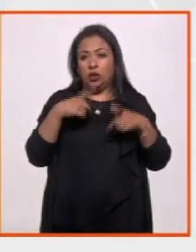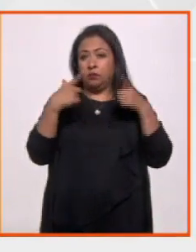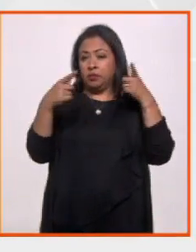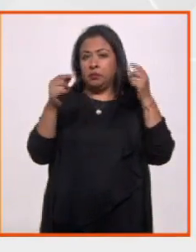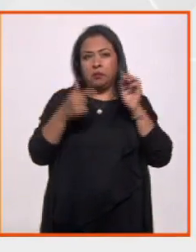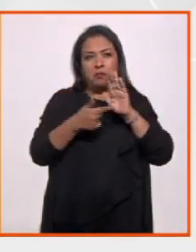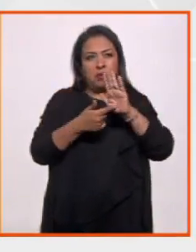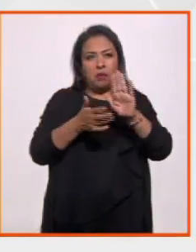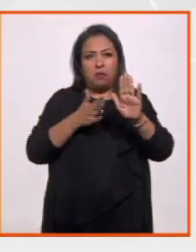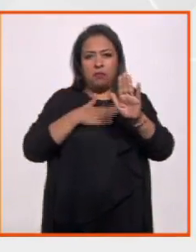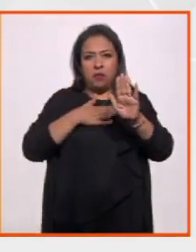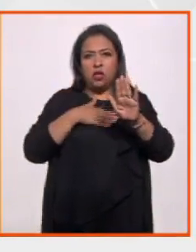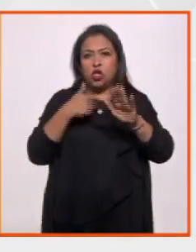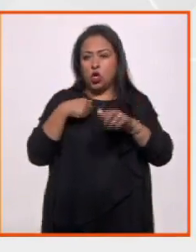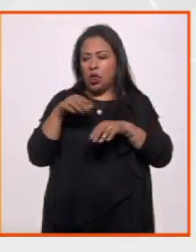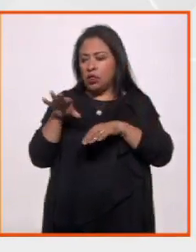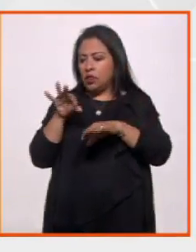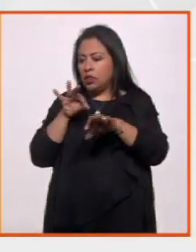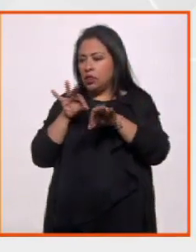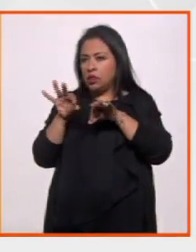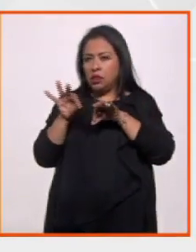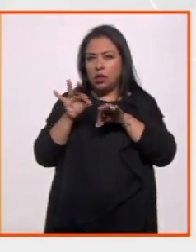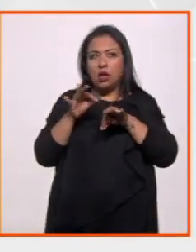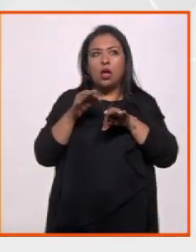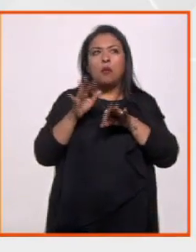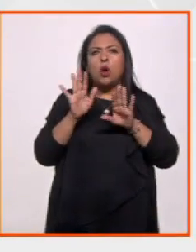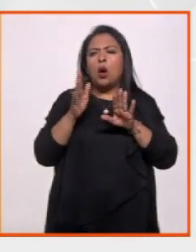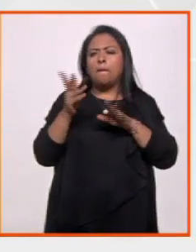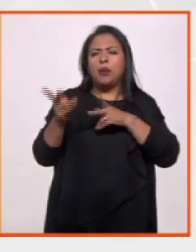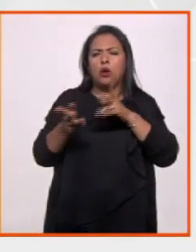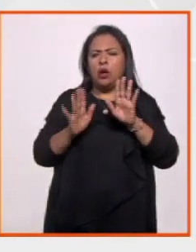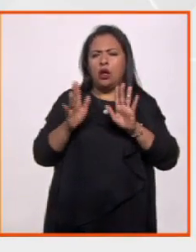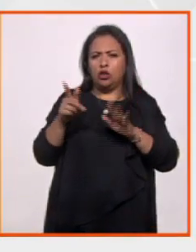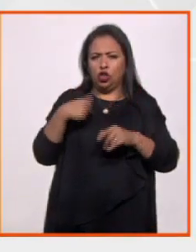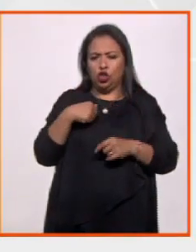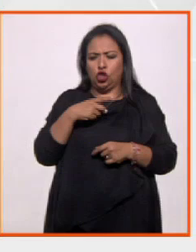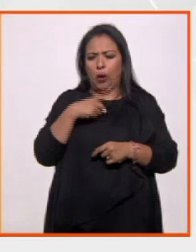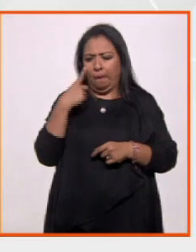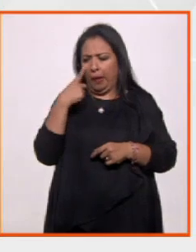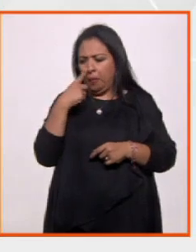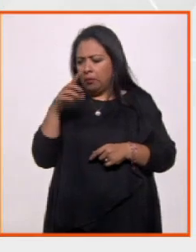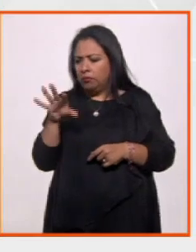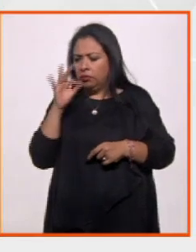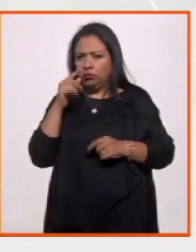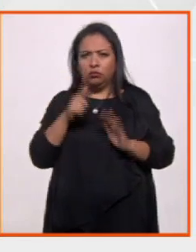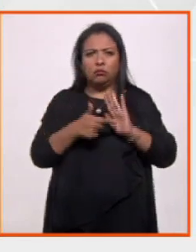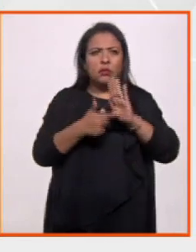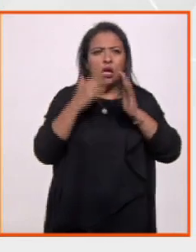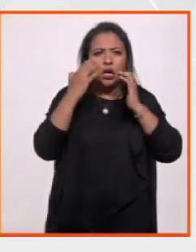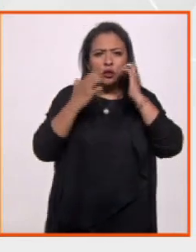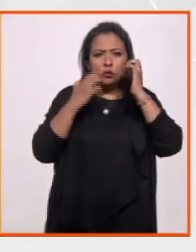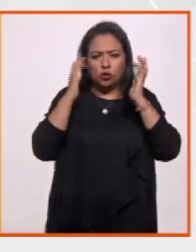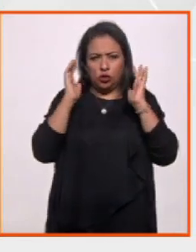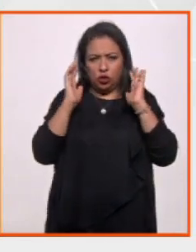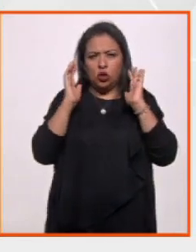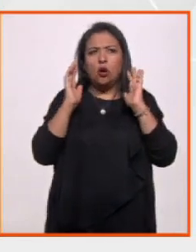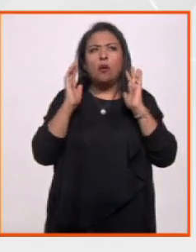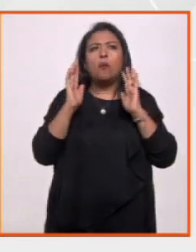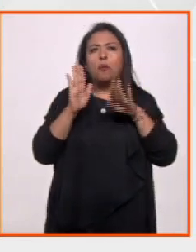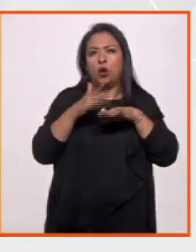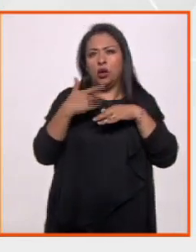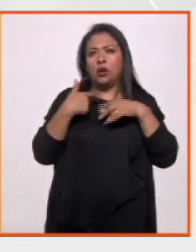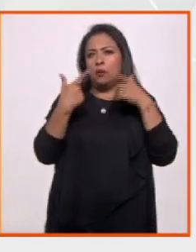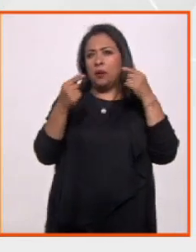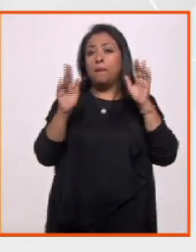sus piezas que ellos eligen, porque aquí nadie más les pone ningún cuestionamiento, que es la que quieran mostrar no nada más por su egreso,